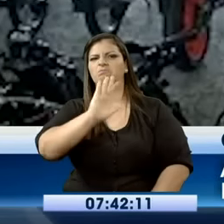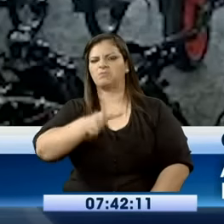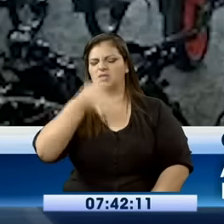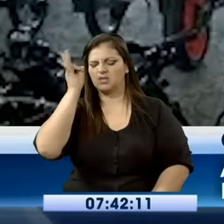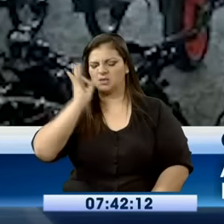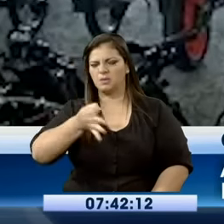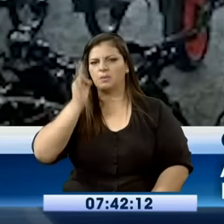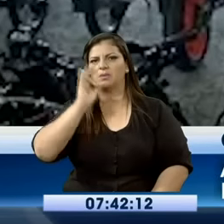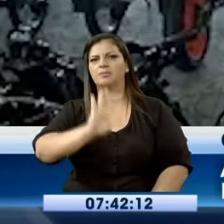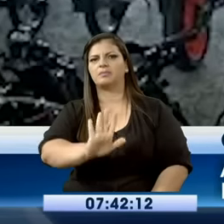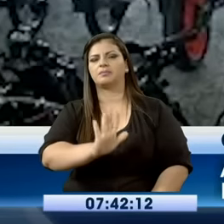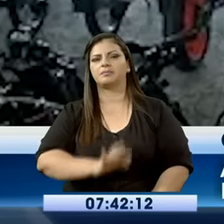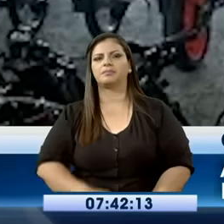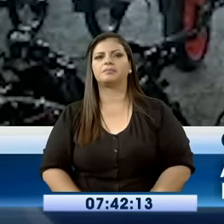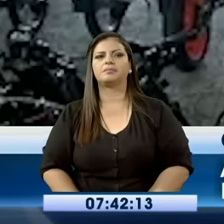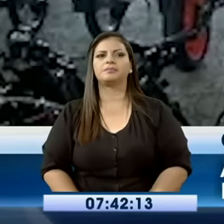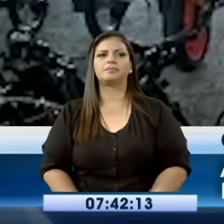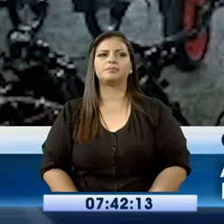míralo.